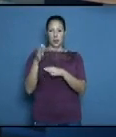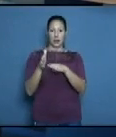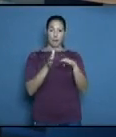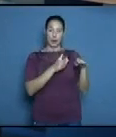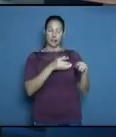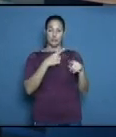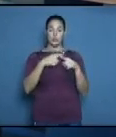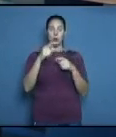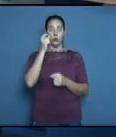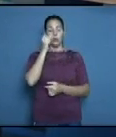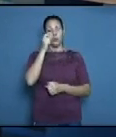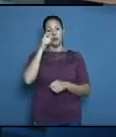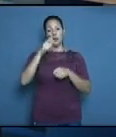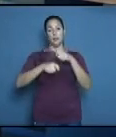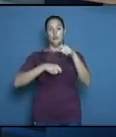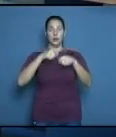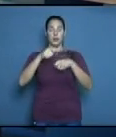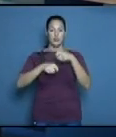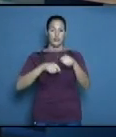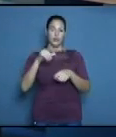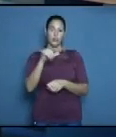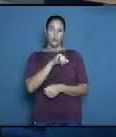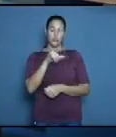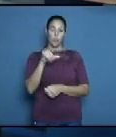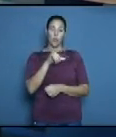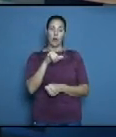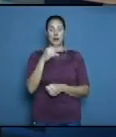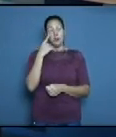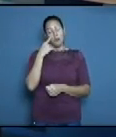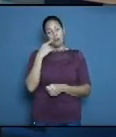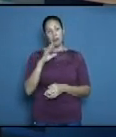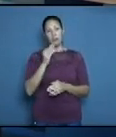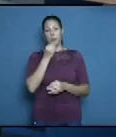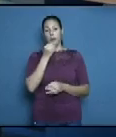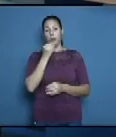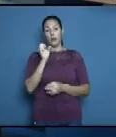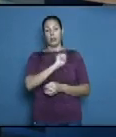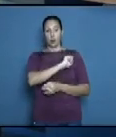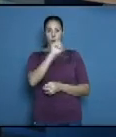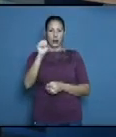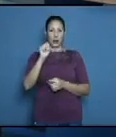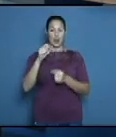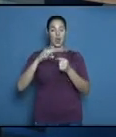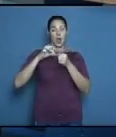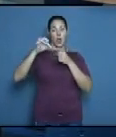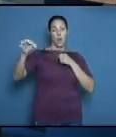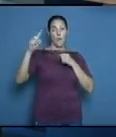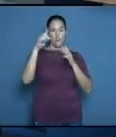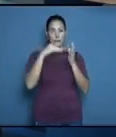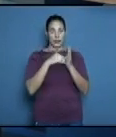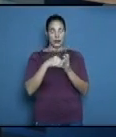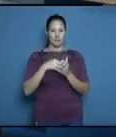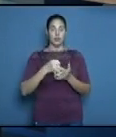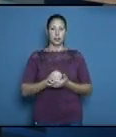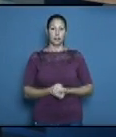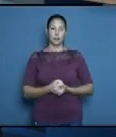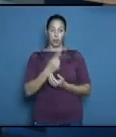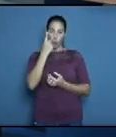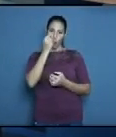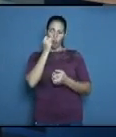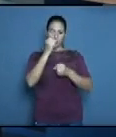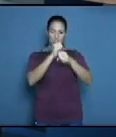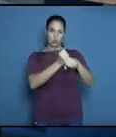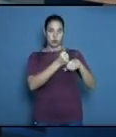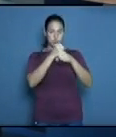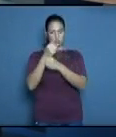y José Ramón Pelier intentarán lo mismo en el C1 a 1000 metros o sea la canoa de un solo atleta la delegación